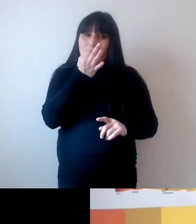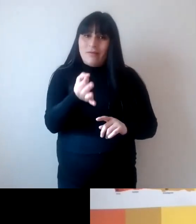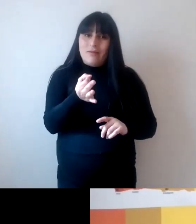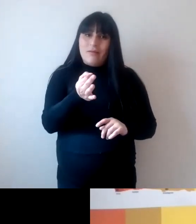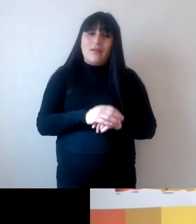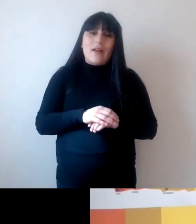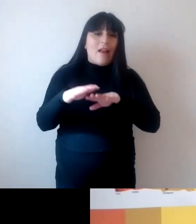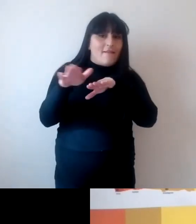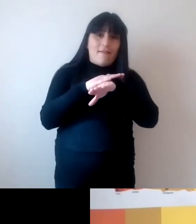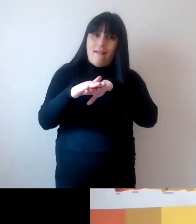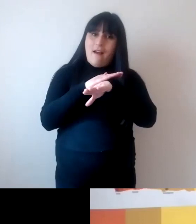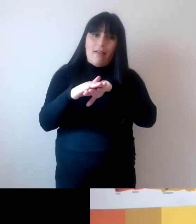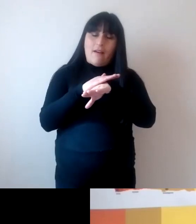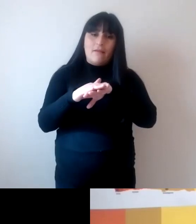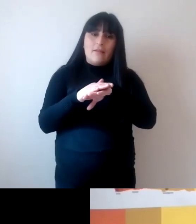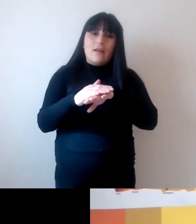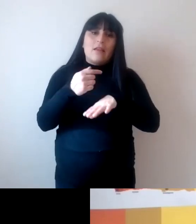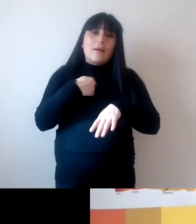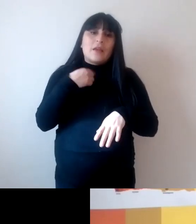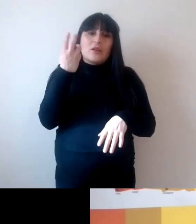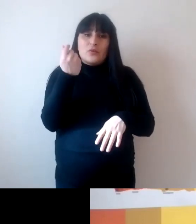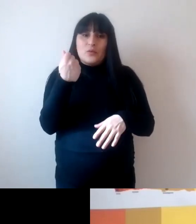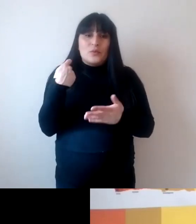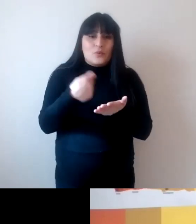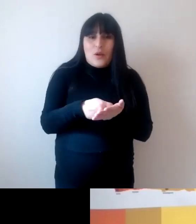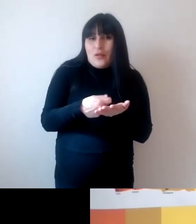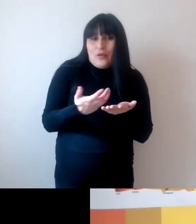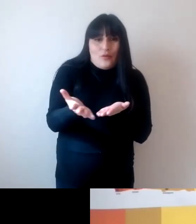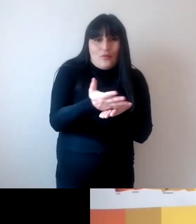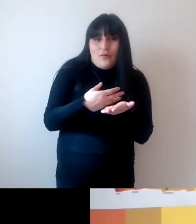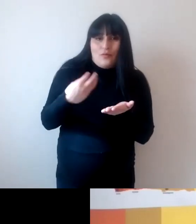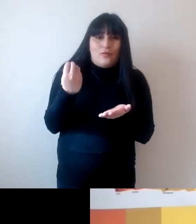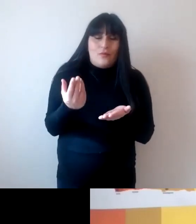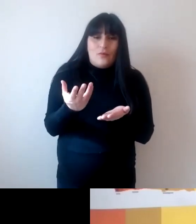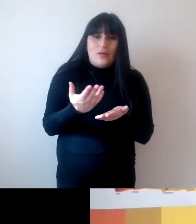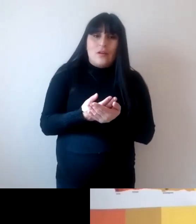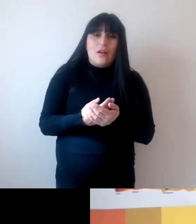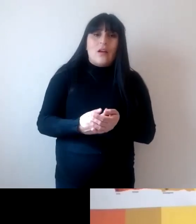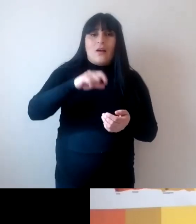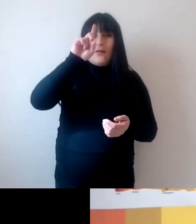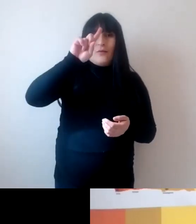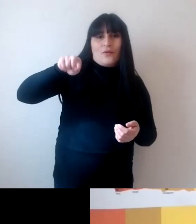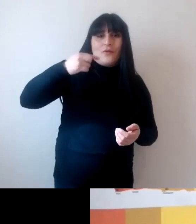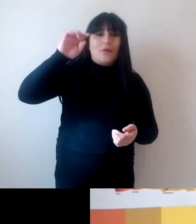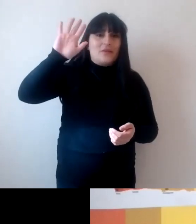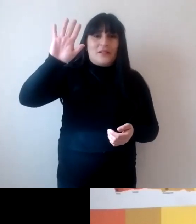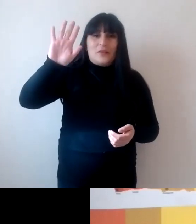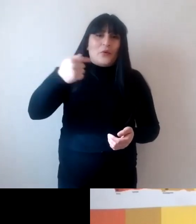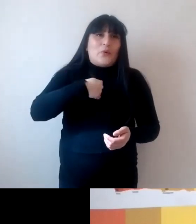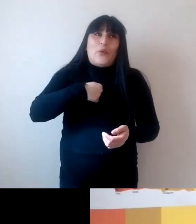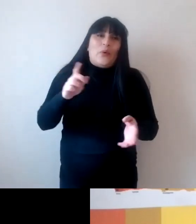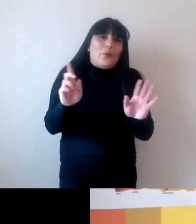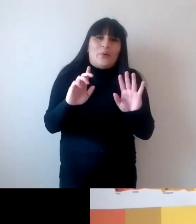nada de mi salario por ejemplo de mi sueldo al grado y medio a final de este siglo no lo apostaría